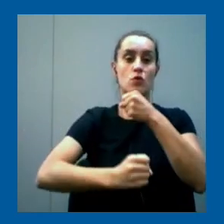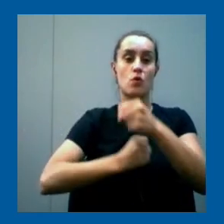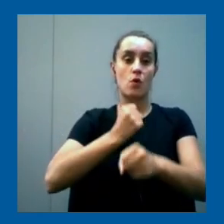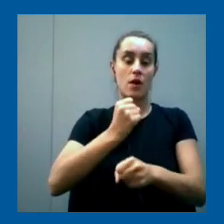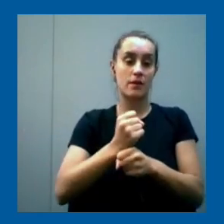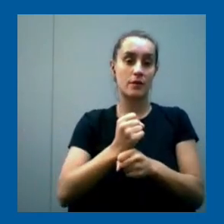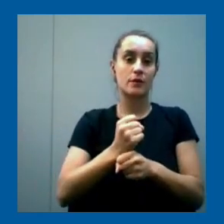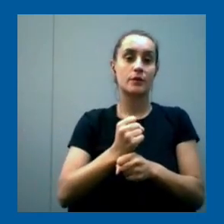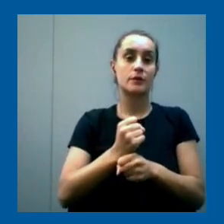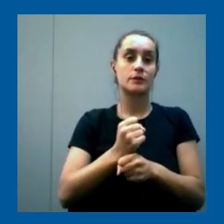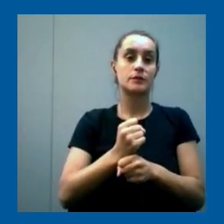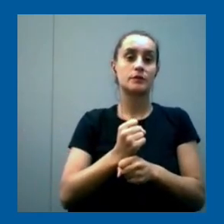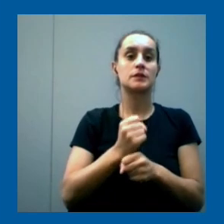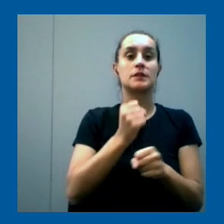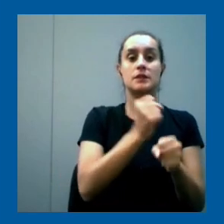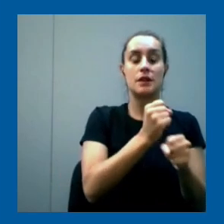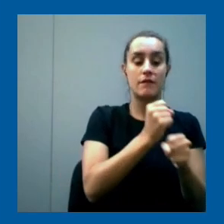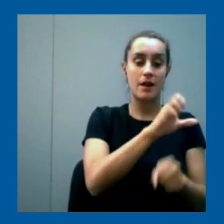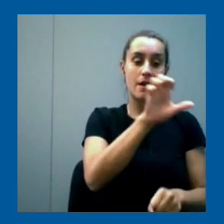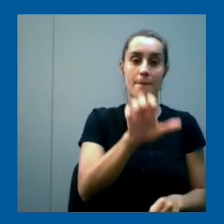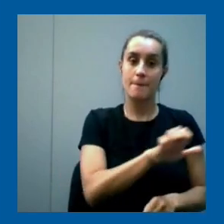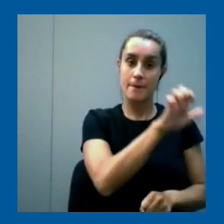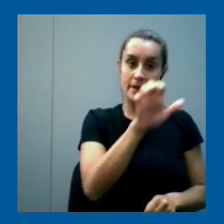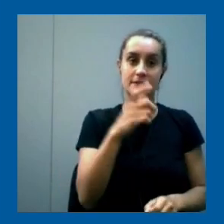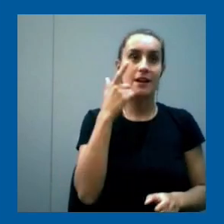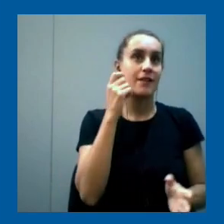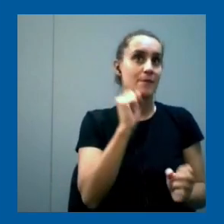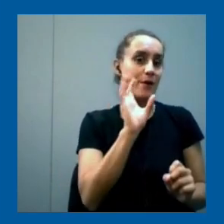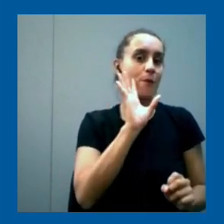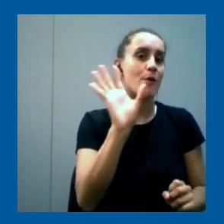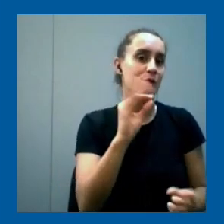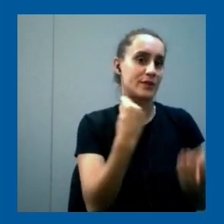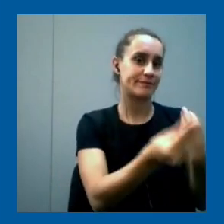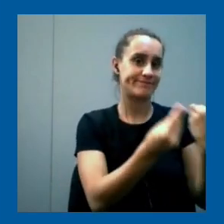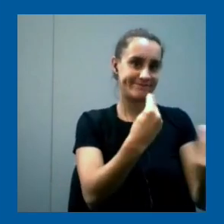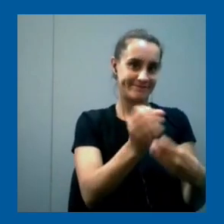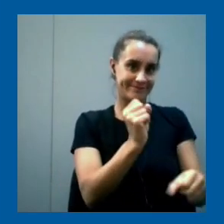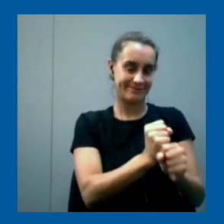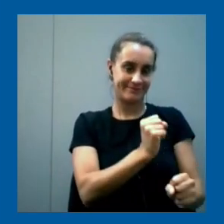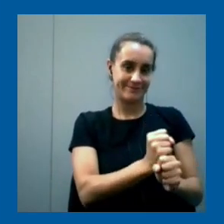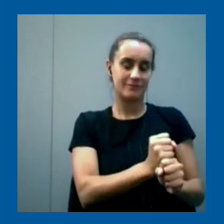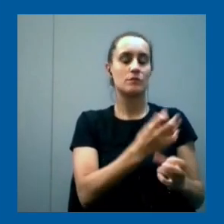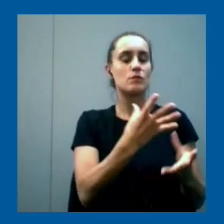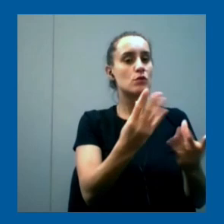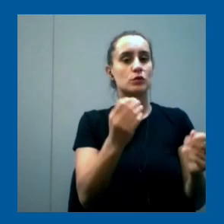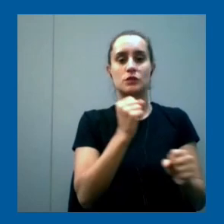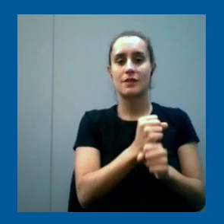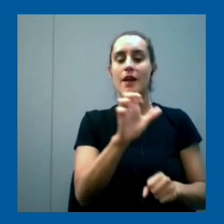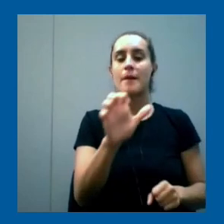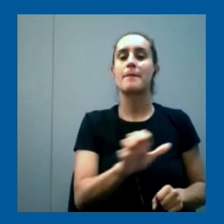por un lado, trabajamos con las empresas para generar oportunidades laborales. Trabajamos mucho con las empresas tratando de